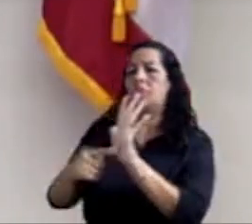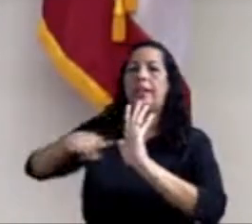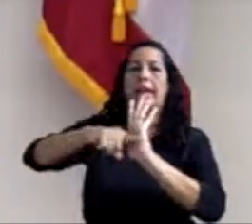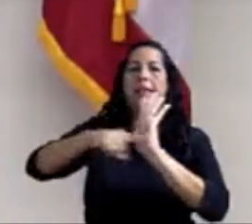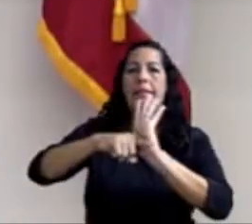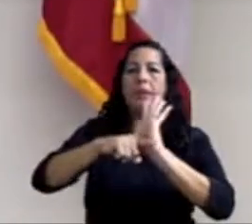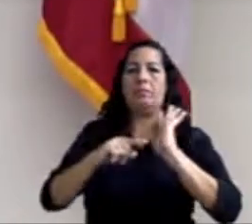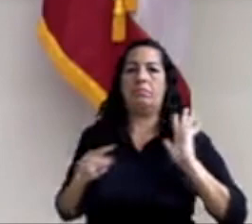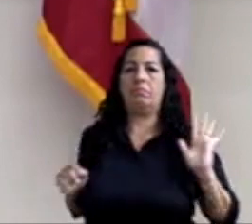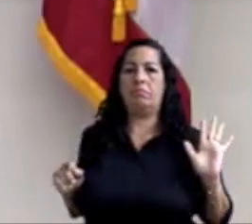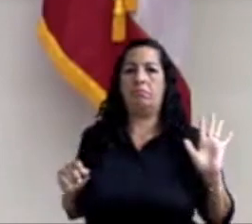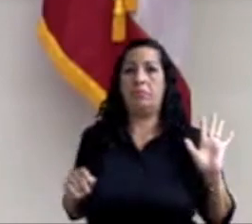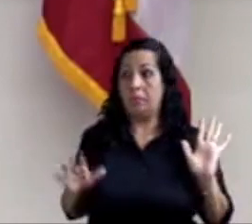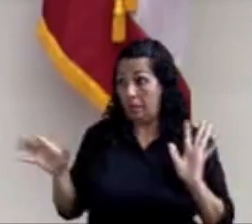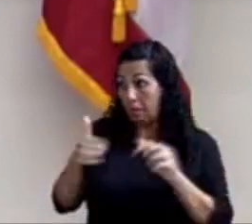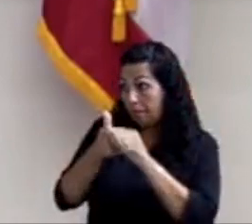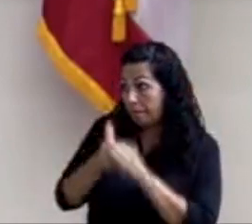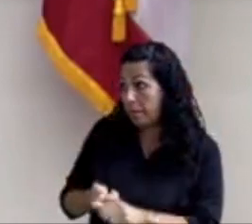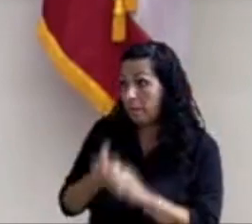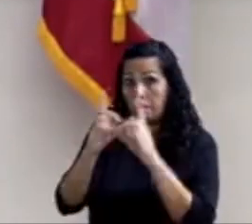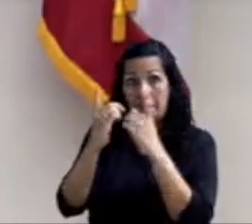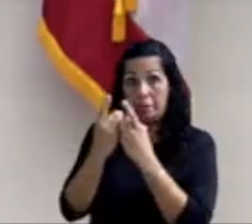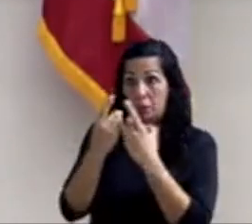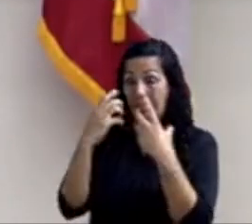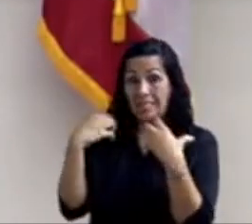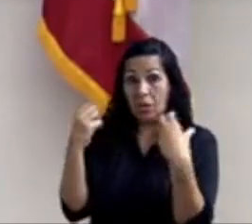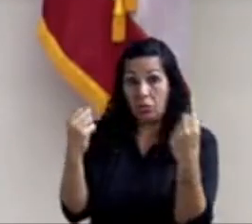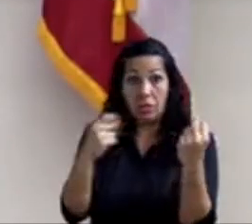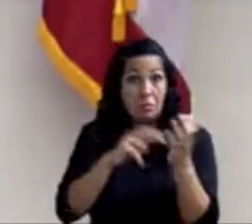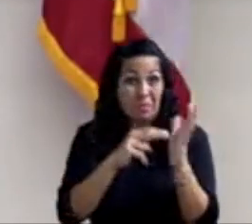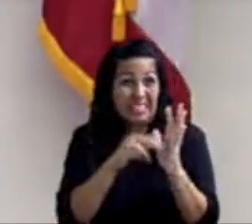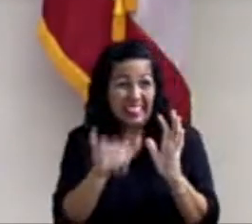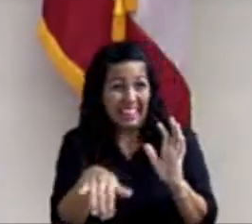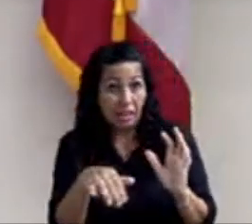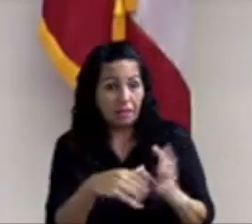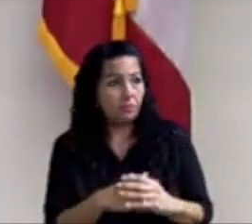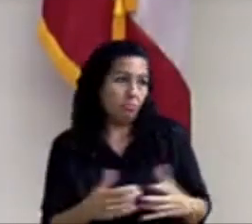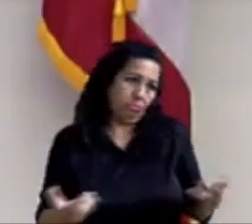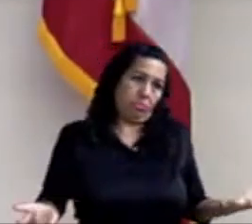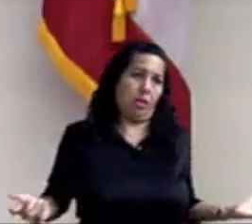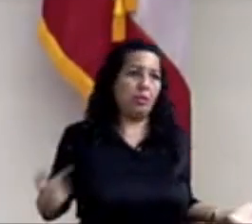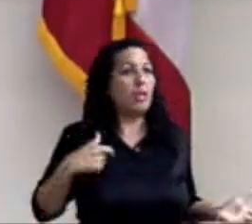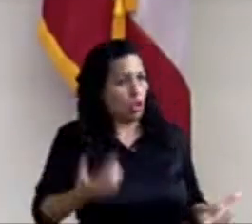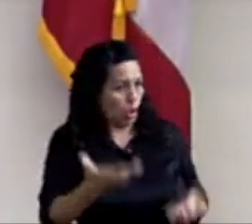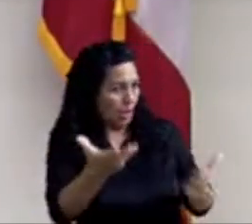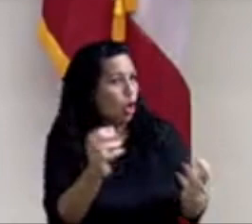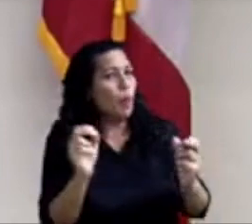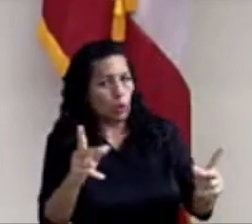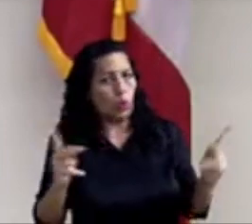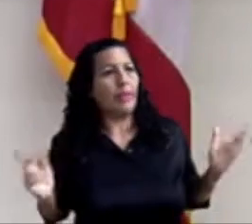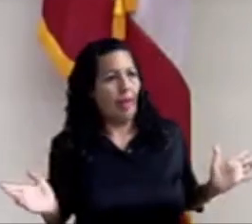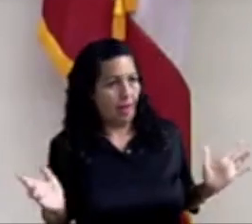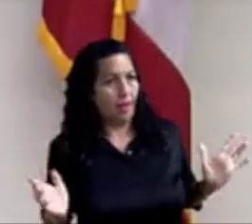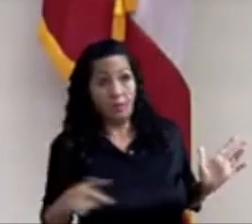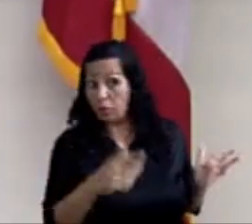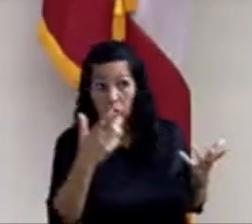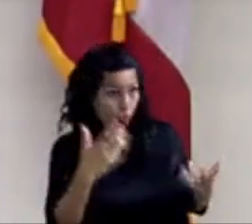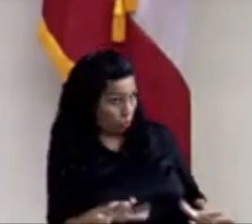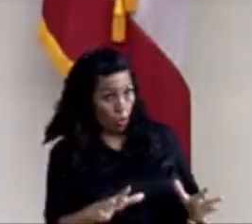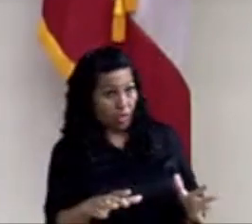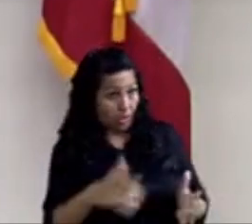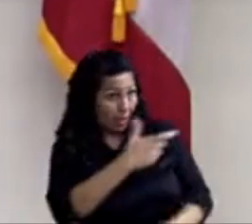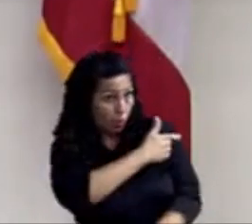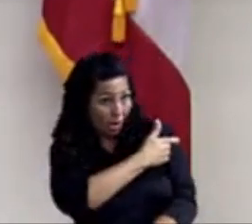y seguir las directrices del Secretario de Salud. Cuando dije rebeldía fue en ese contexto. Oye, le estamos dando hasta la oportunidad al que no quiera